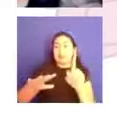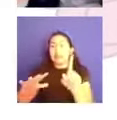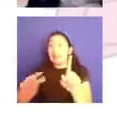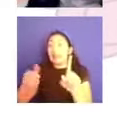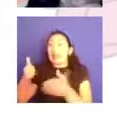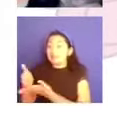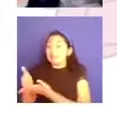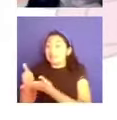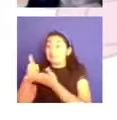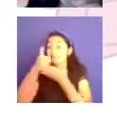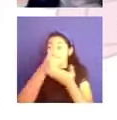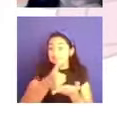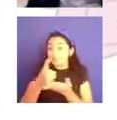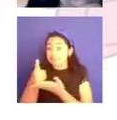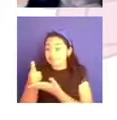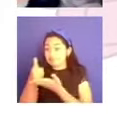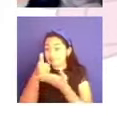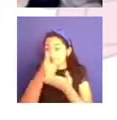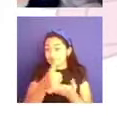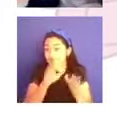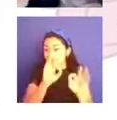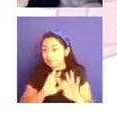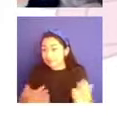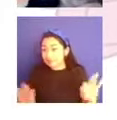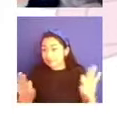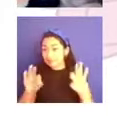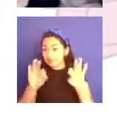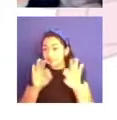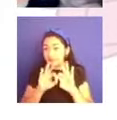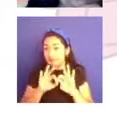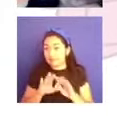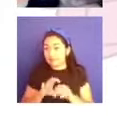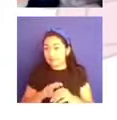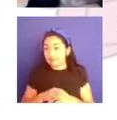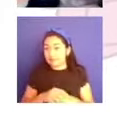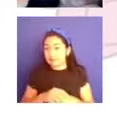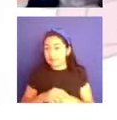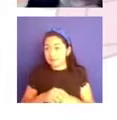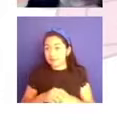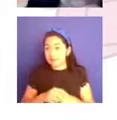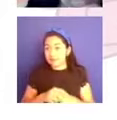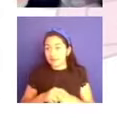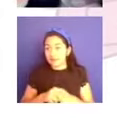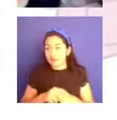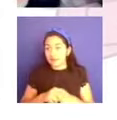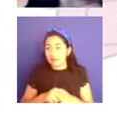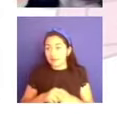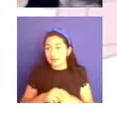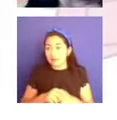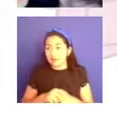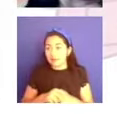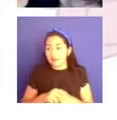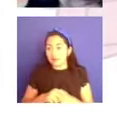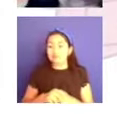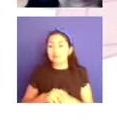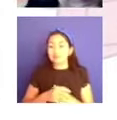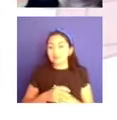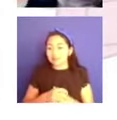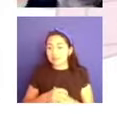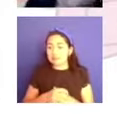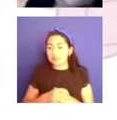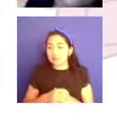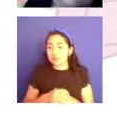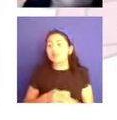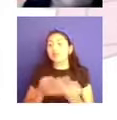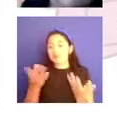algo que se está utilizando actualmente es lo denominado como alfabetización socioemocional y también